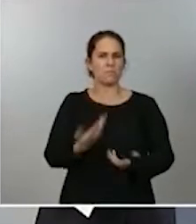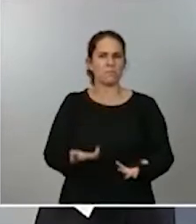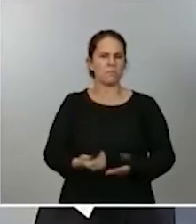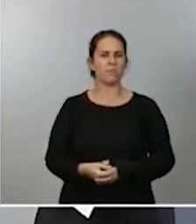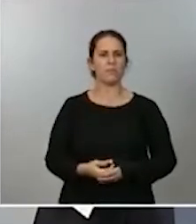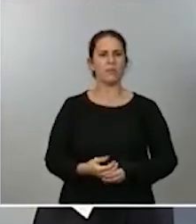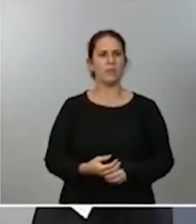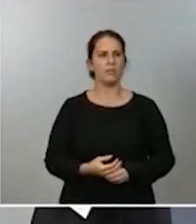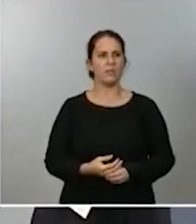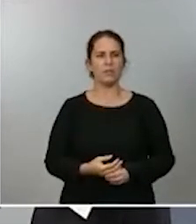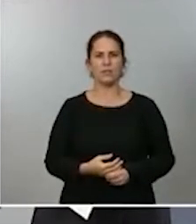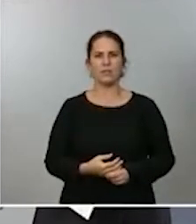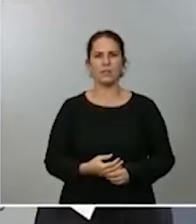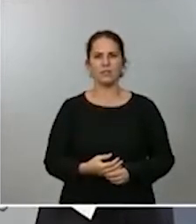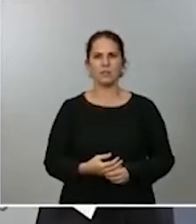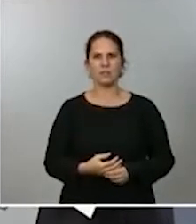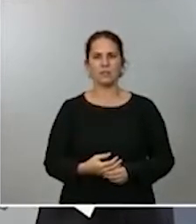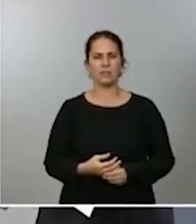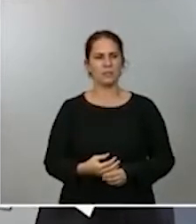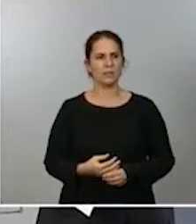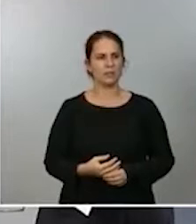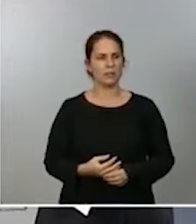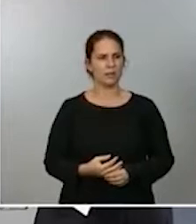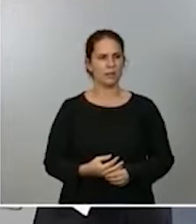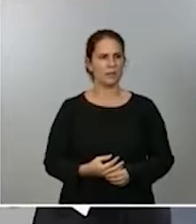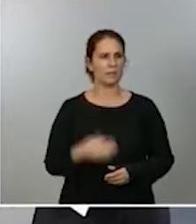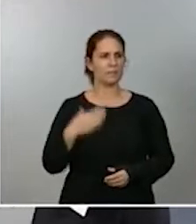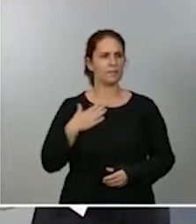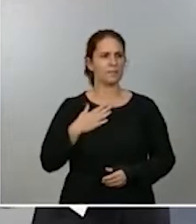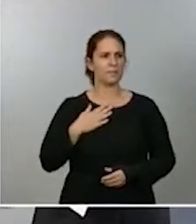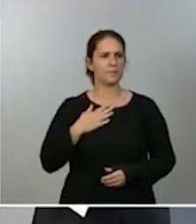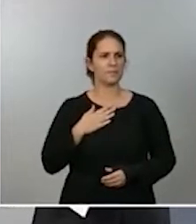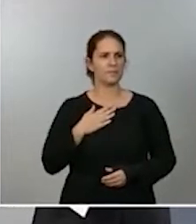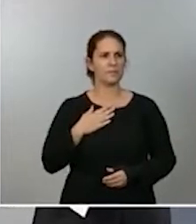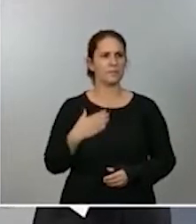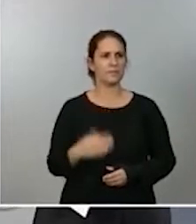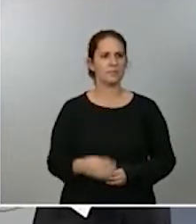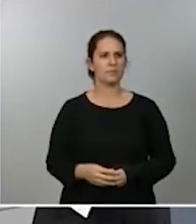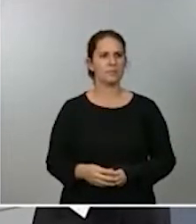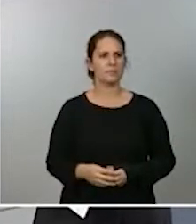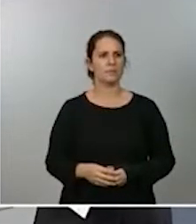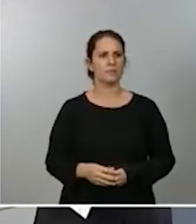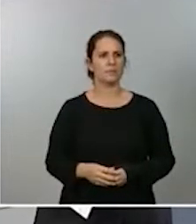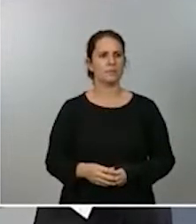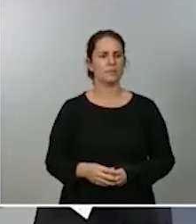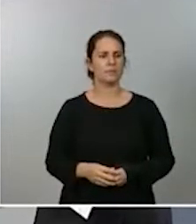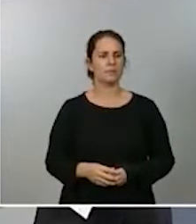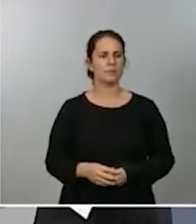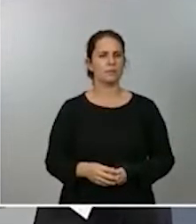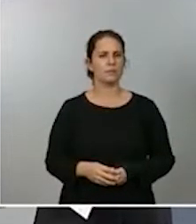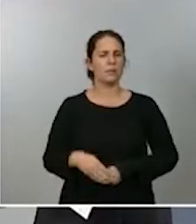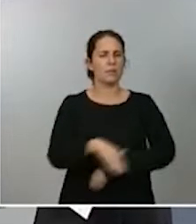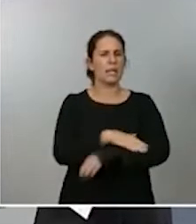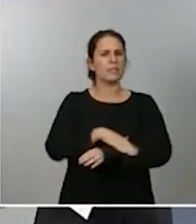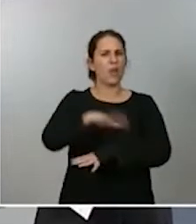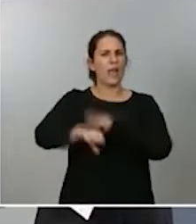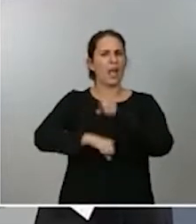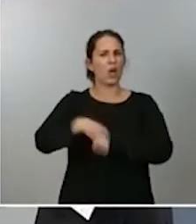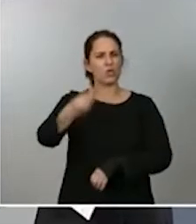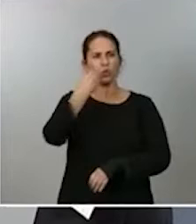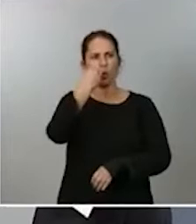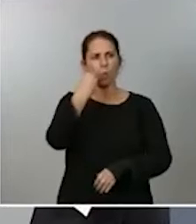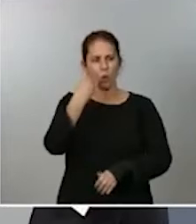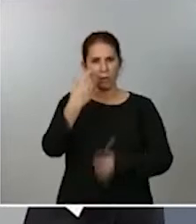También quería preguntarle al ministro de Consumo si su ministerio ha tenido el efecto en la caída del